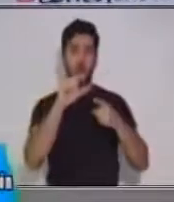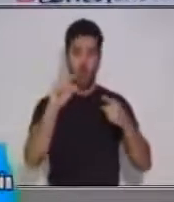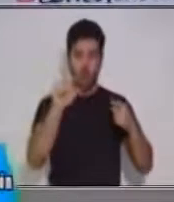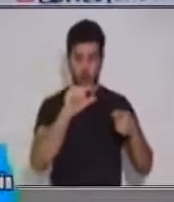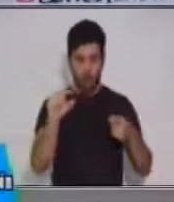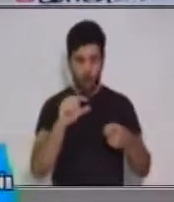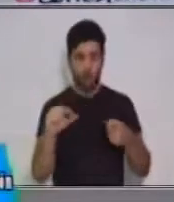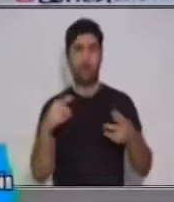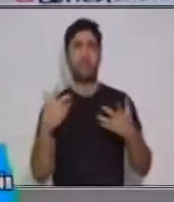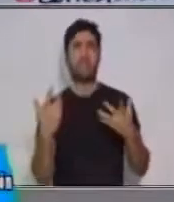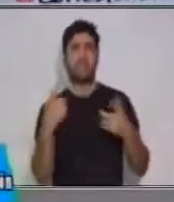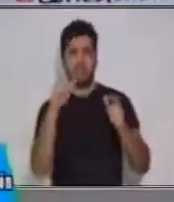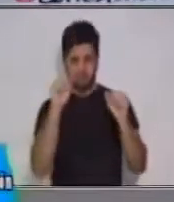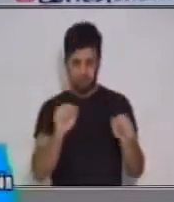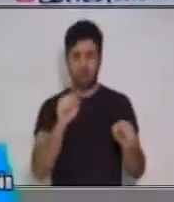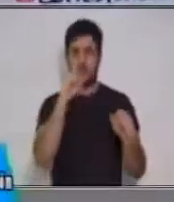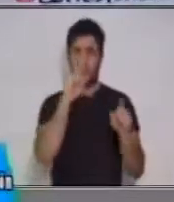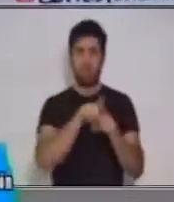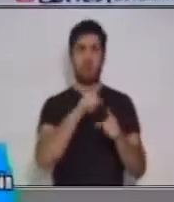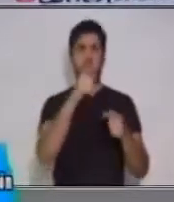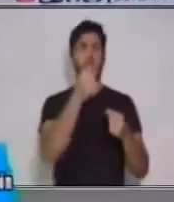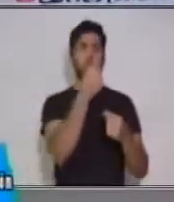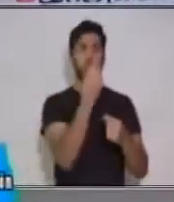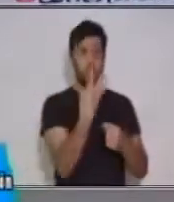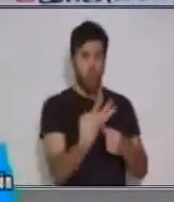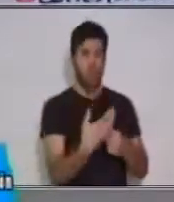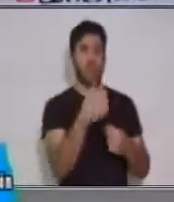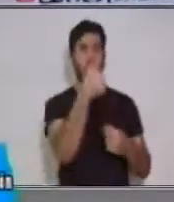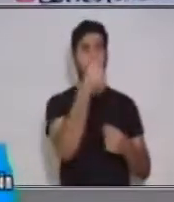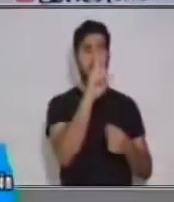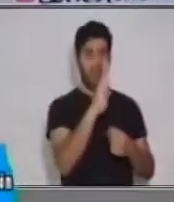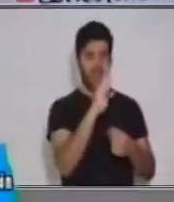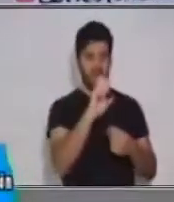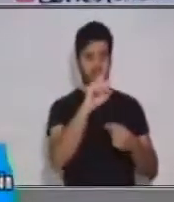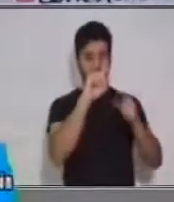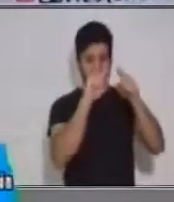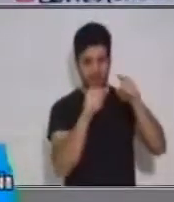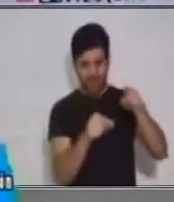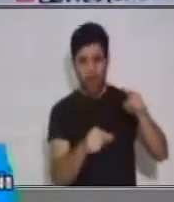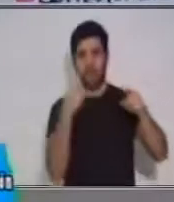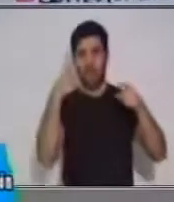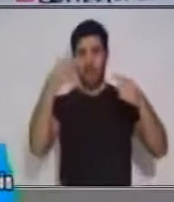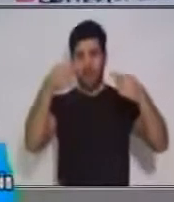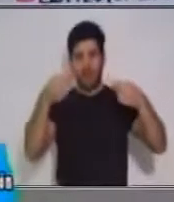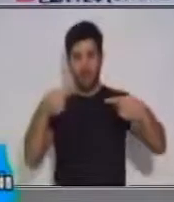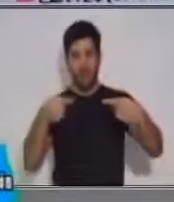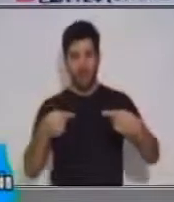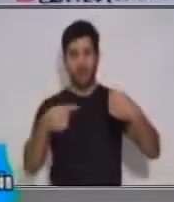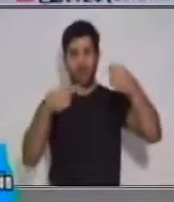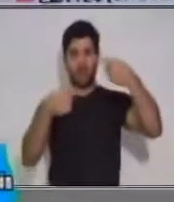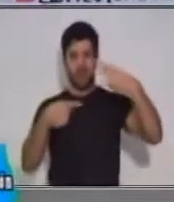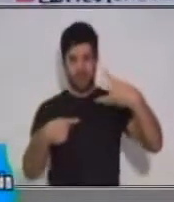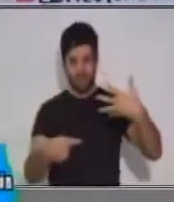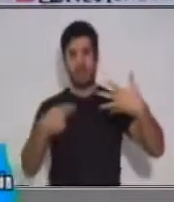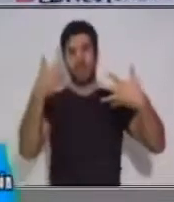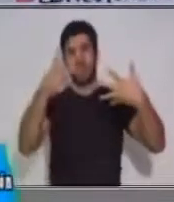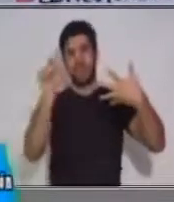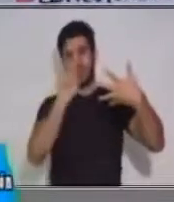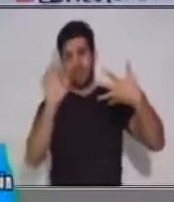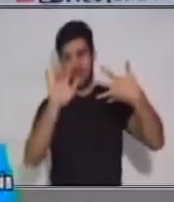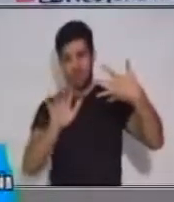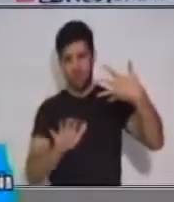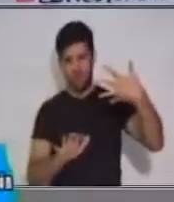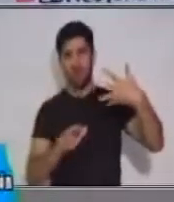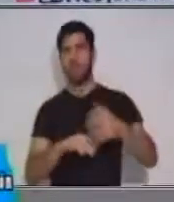chequecitos, pueden ser incisos, números. Eso les va a ayudar bastante para poder ordenar.